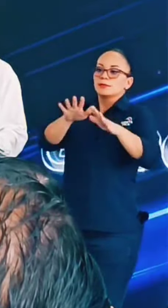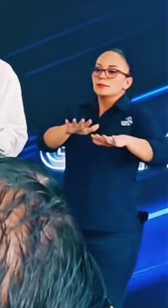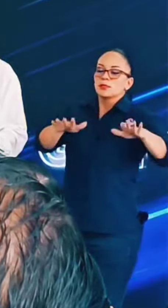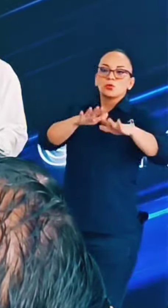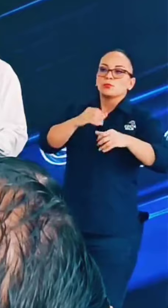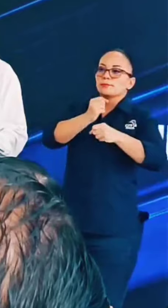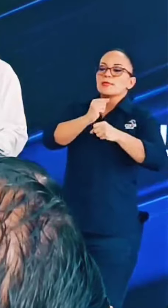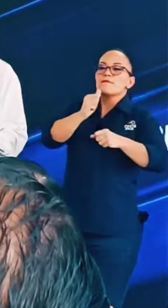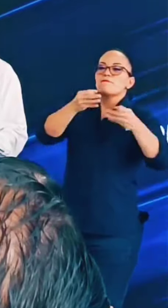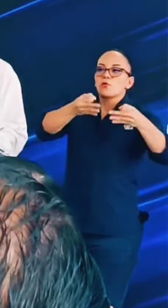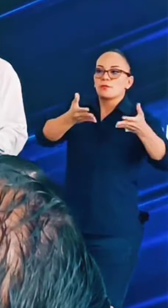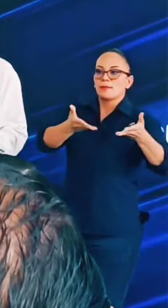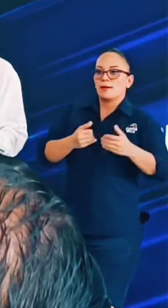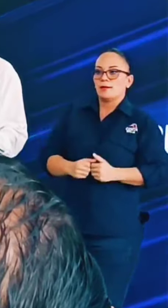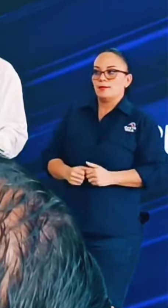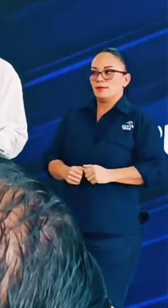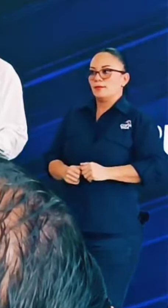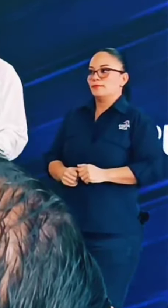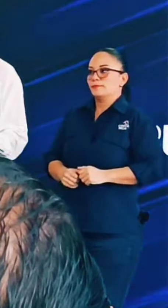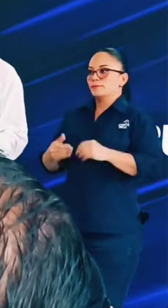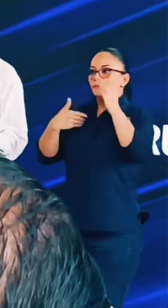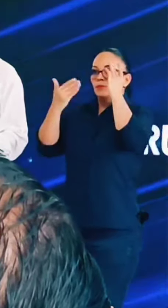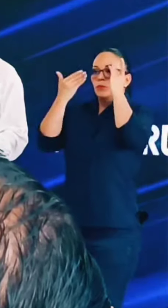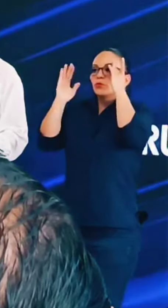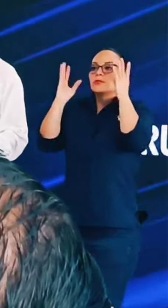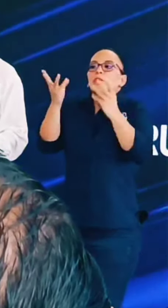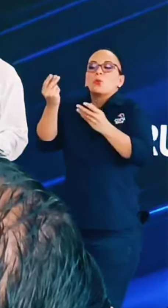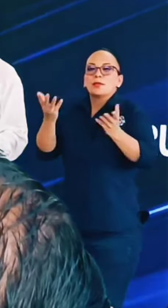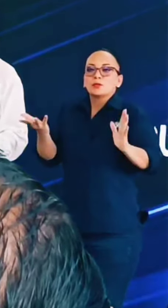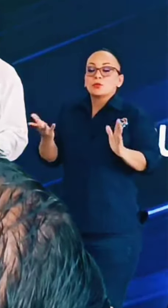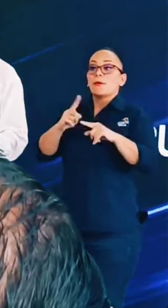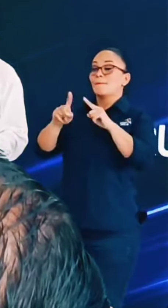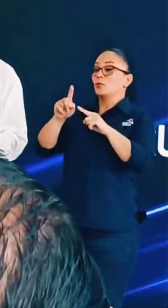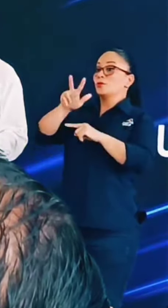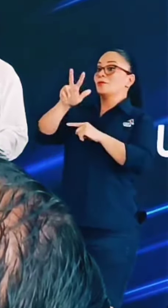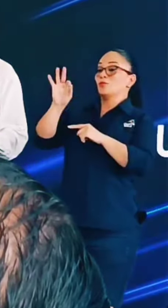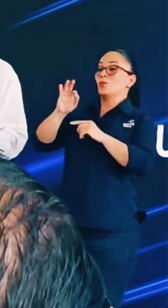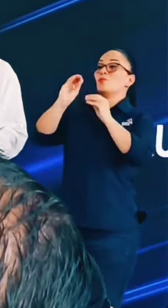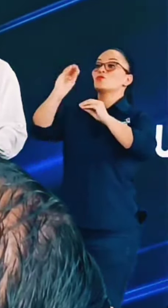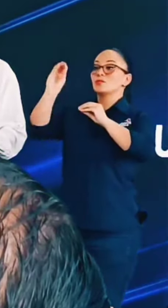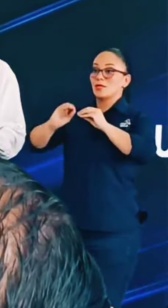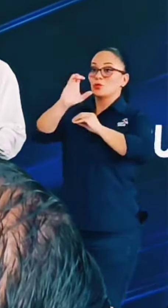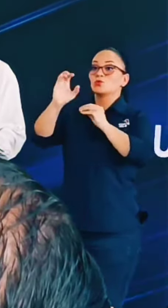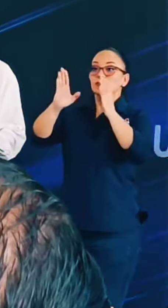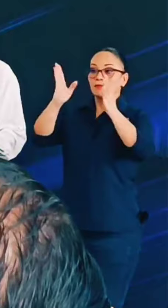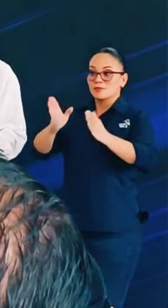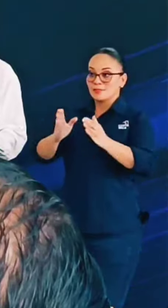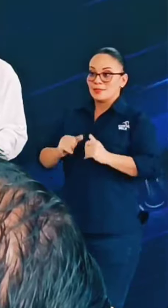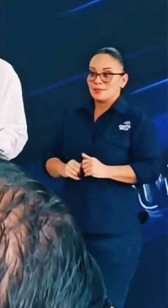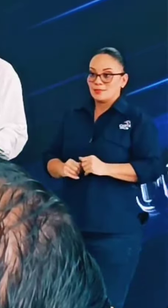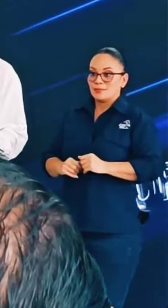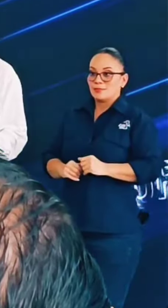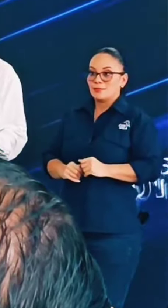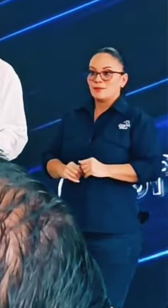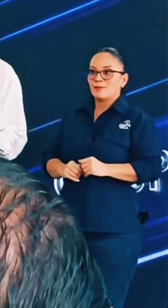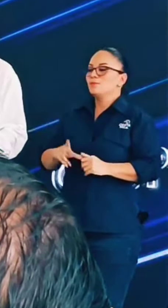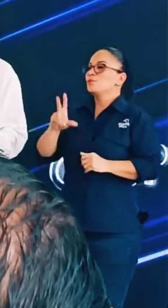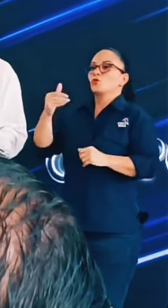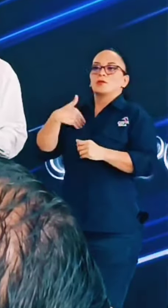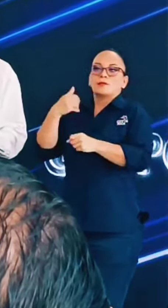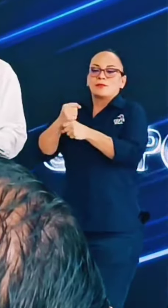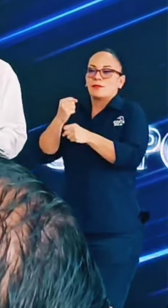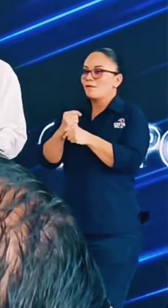informal? Yo no sé el número, pero el 39% de los ticos y ticas no